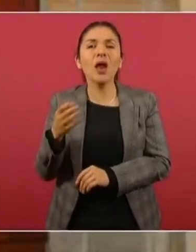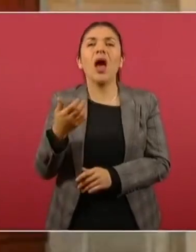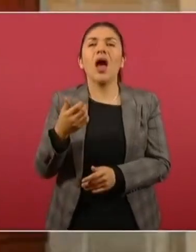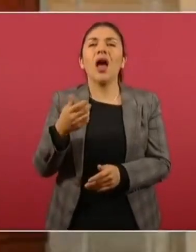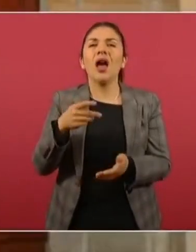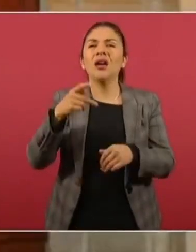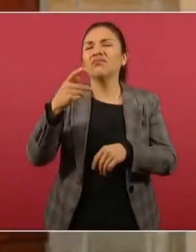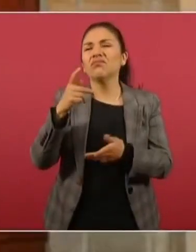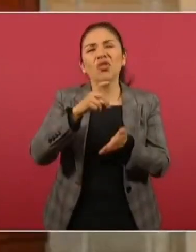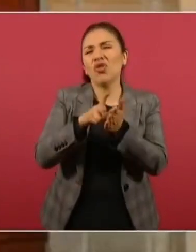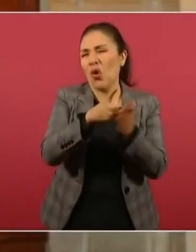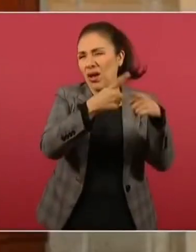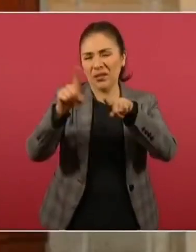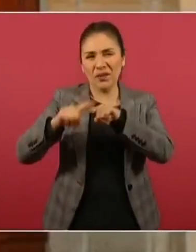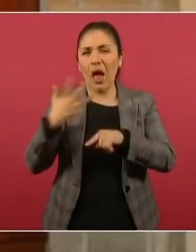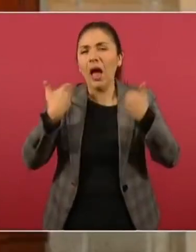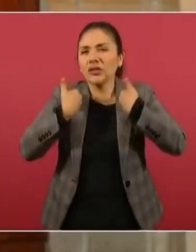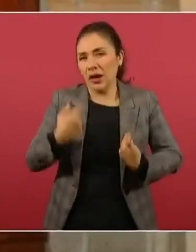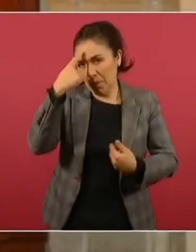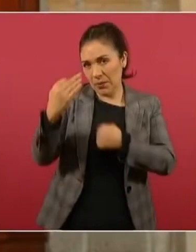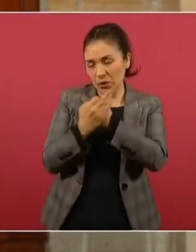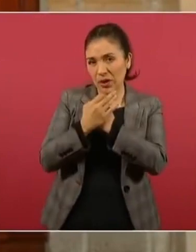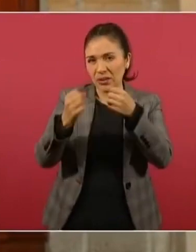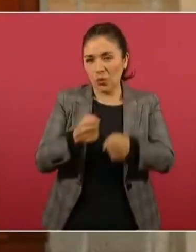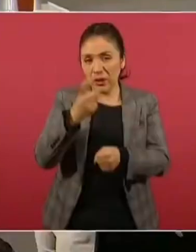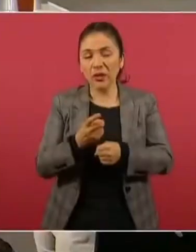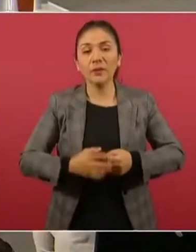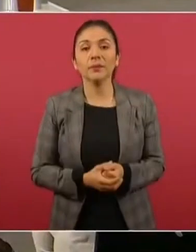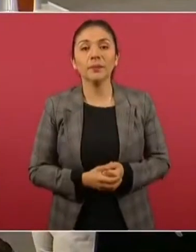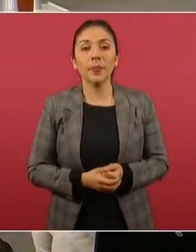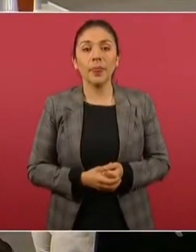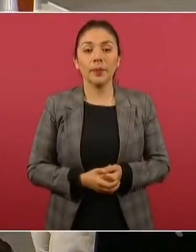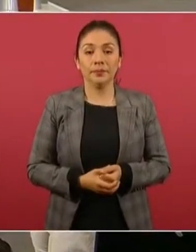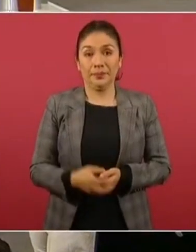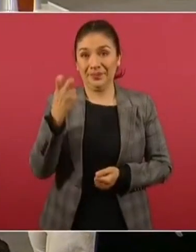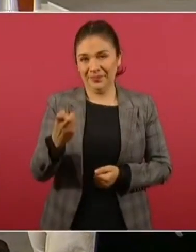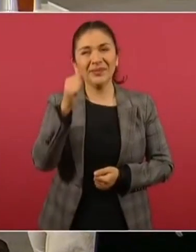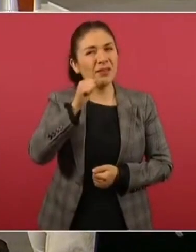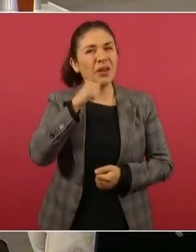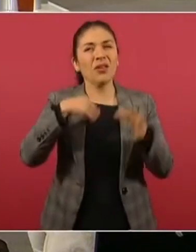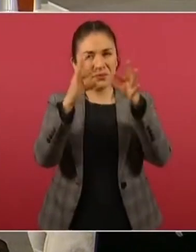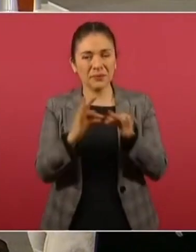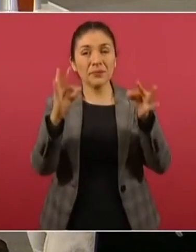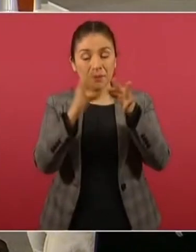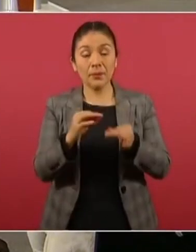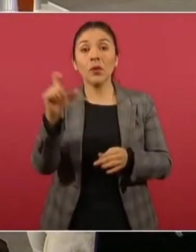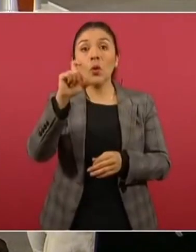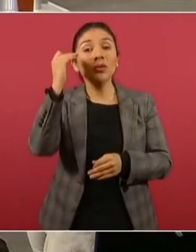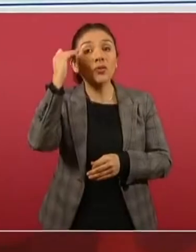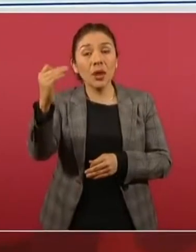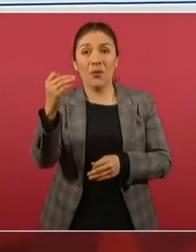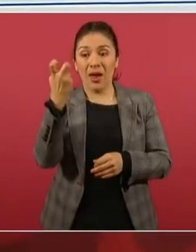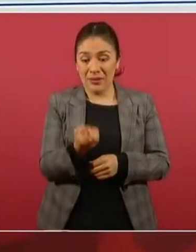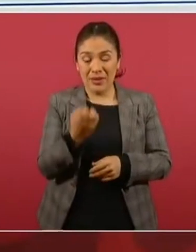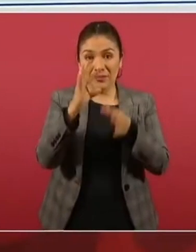chalecos balísticos. Siguiente. También informar que, como aquí se ha venido dando cuenta, en el periodo que se